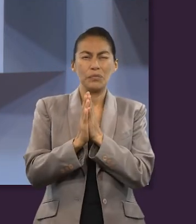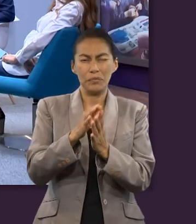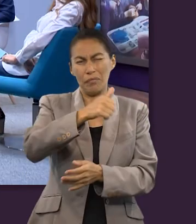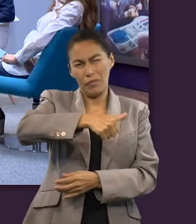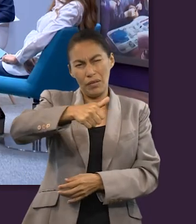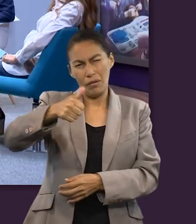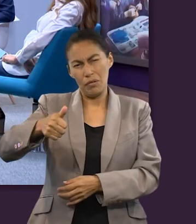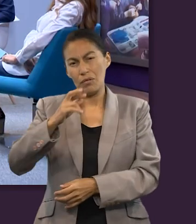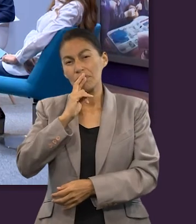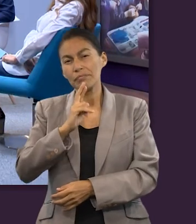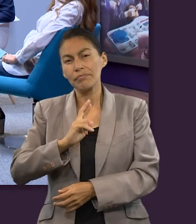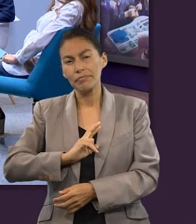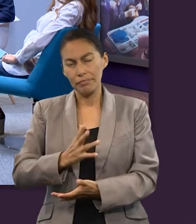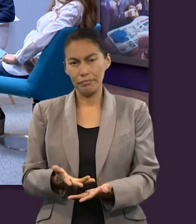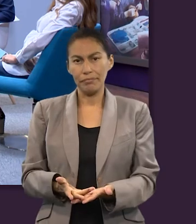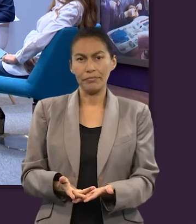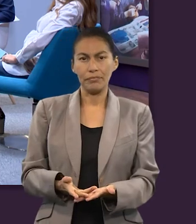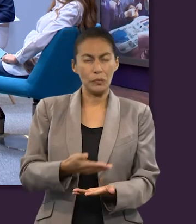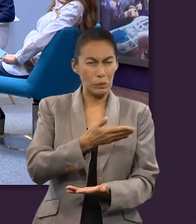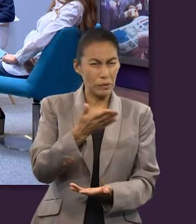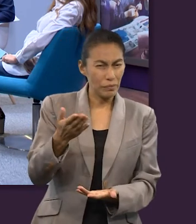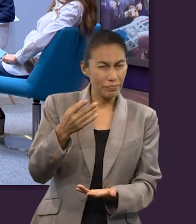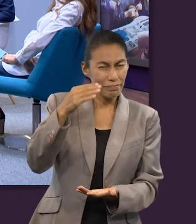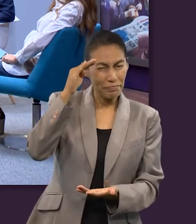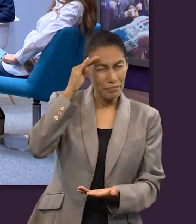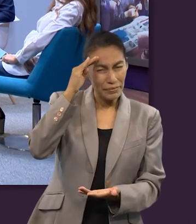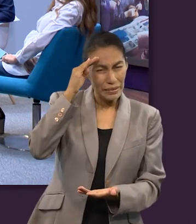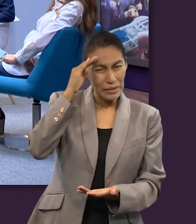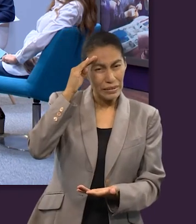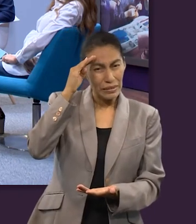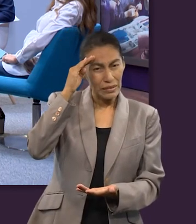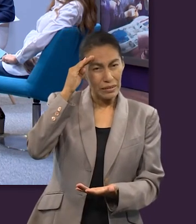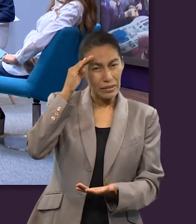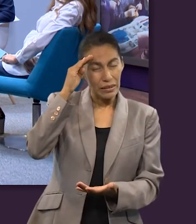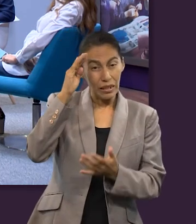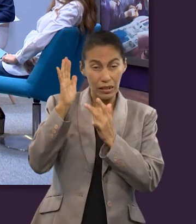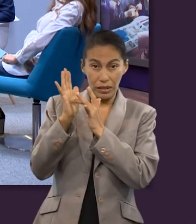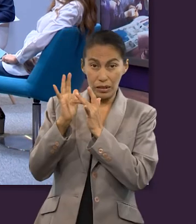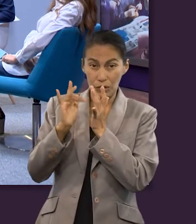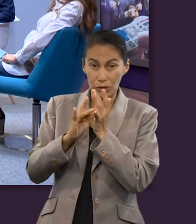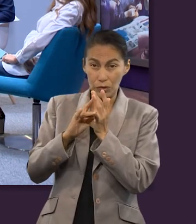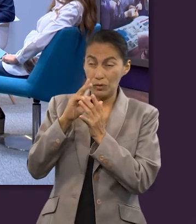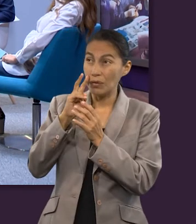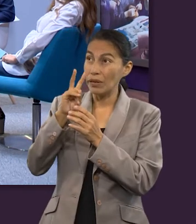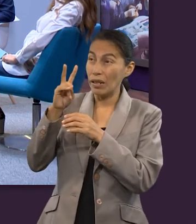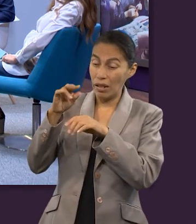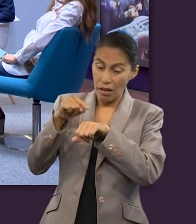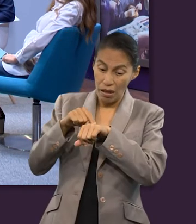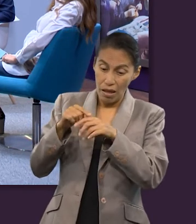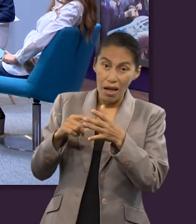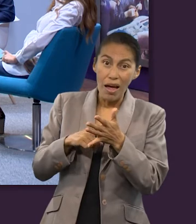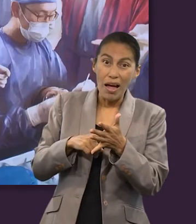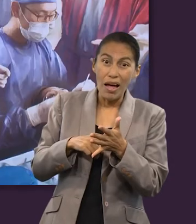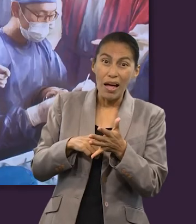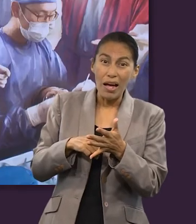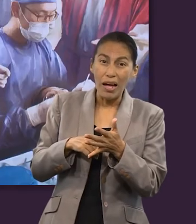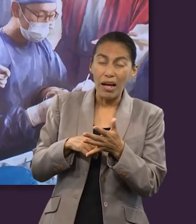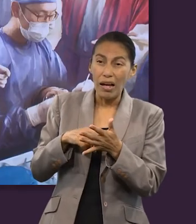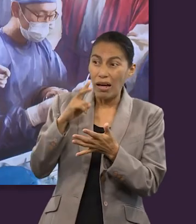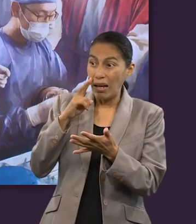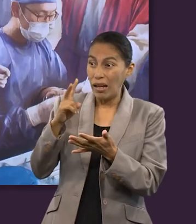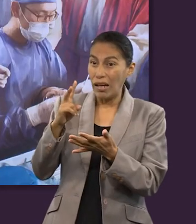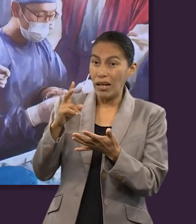de manera personal. ¿Qué creen ustedes que van a pensar cuando vean por primera vez esas marcas?